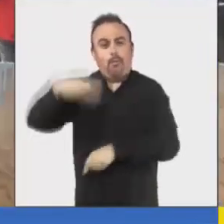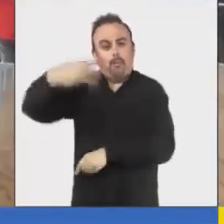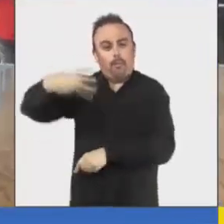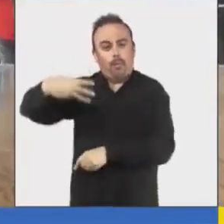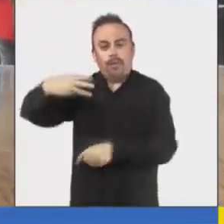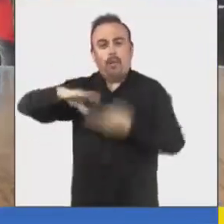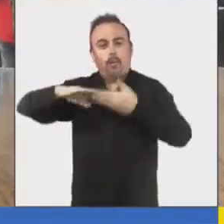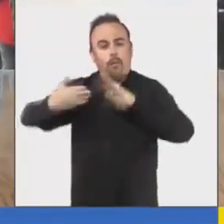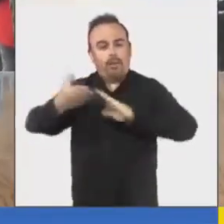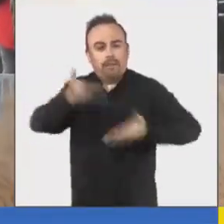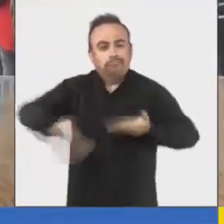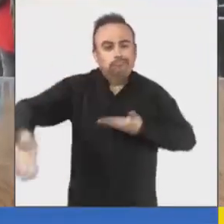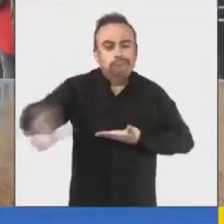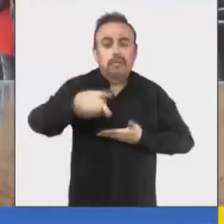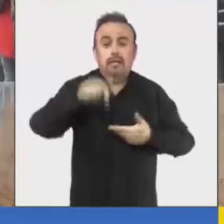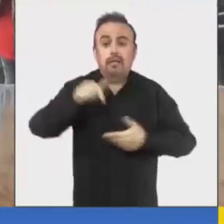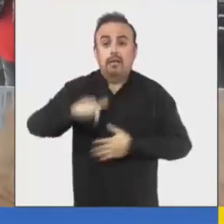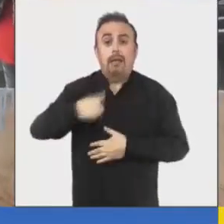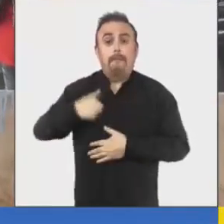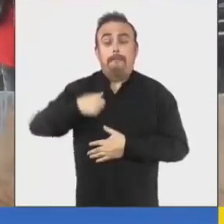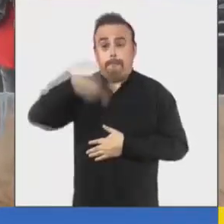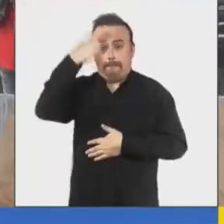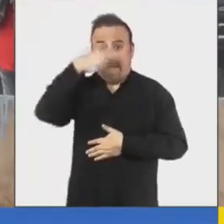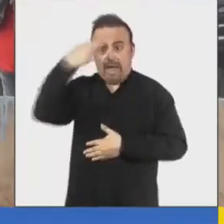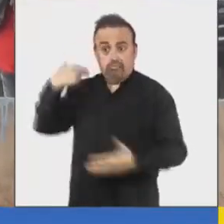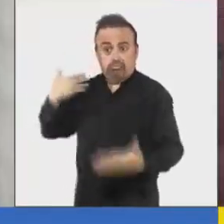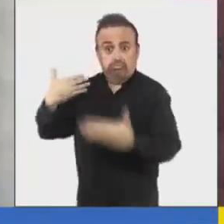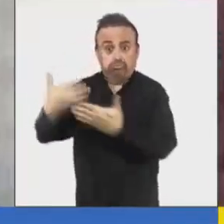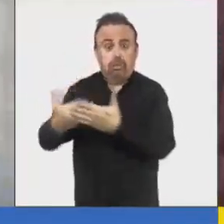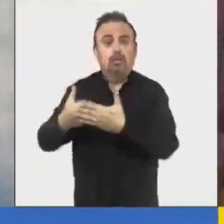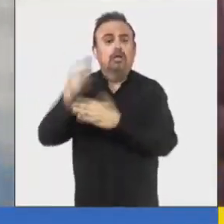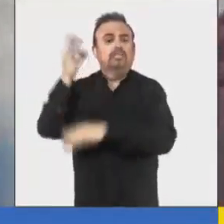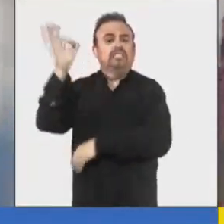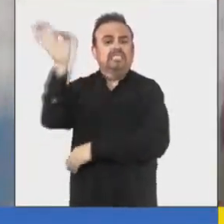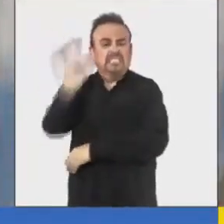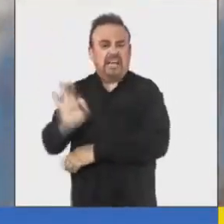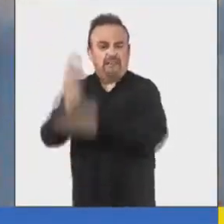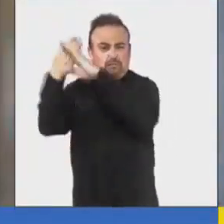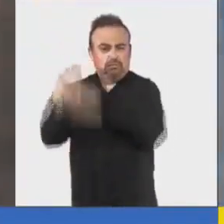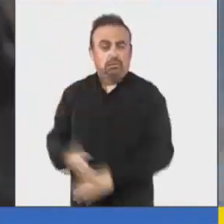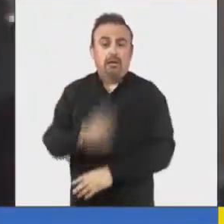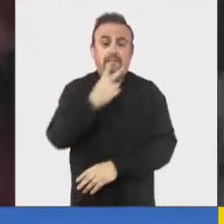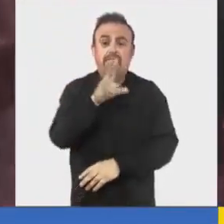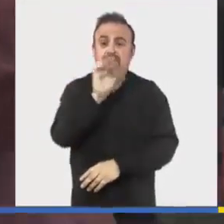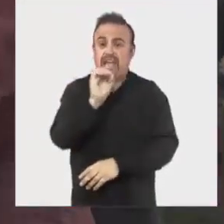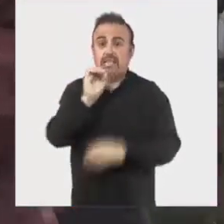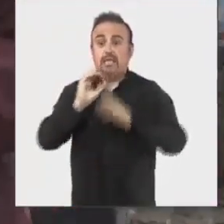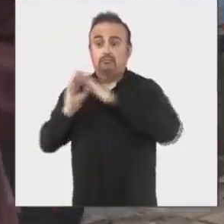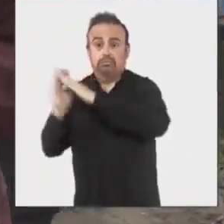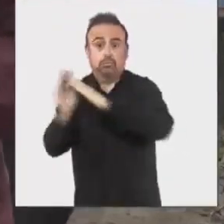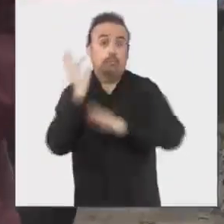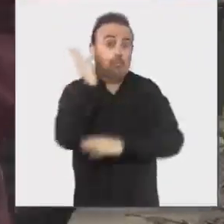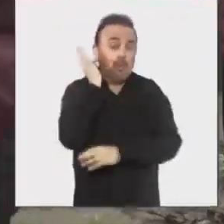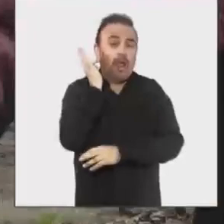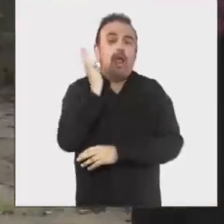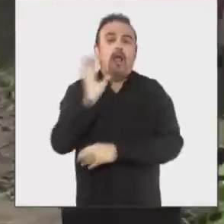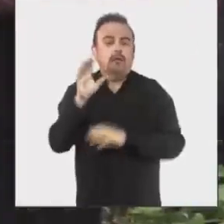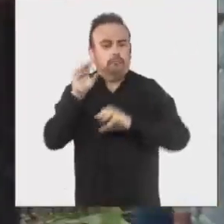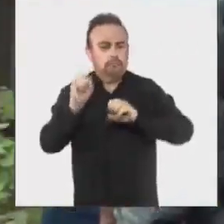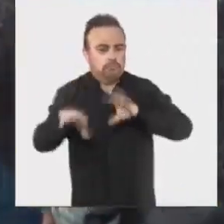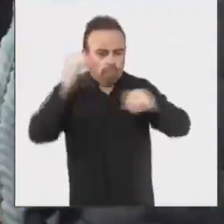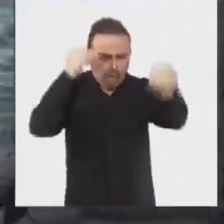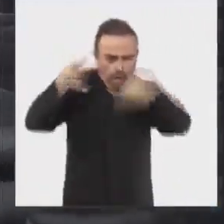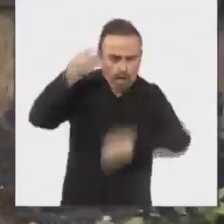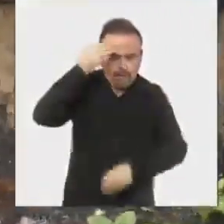Desde marzo de este año, todos los sábados en la mañana, 20 vecinas de la comuna se capacitan con una ingeniera agrónoma de la